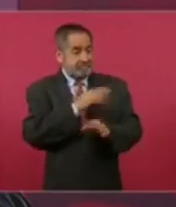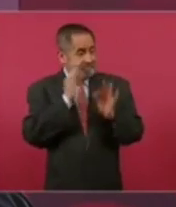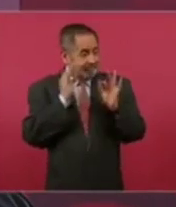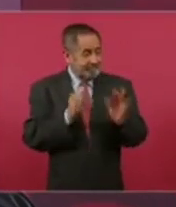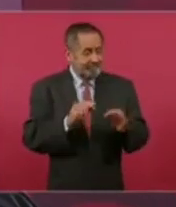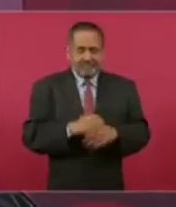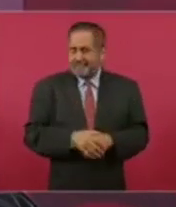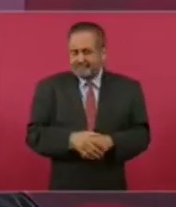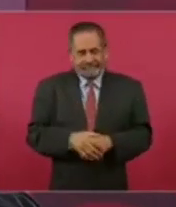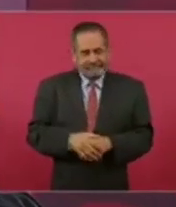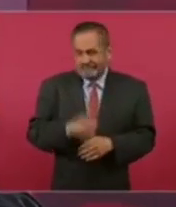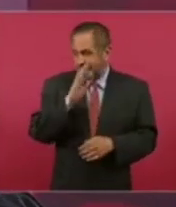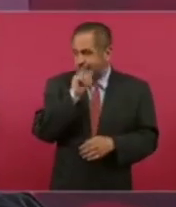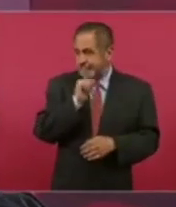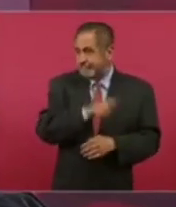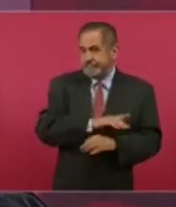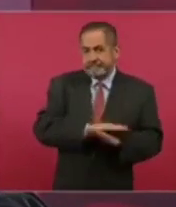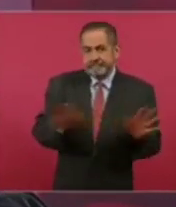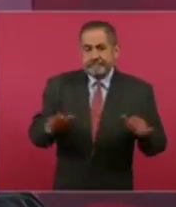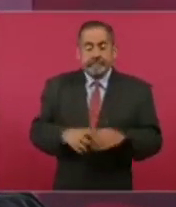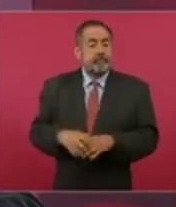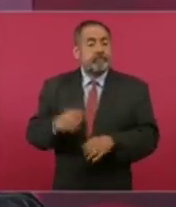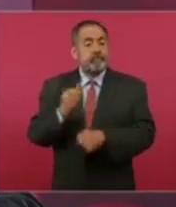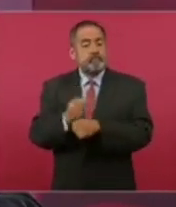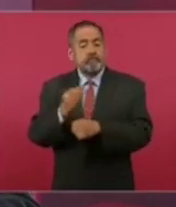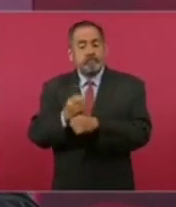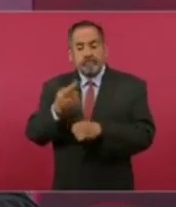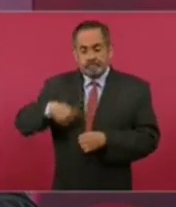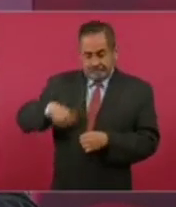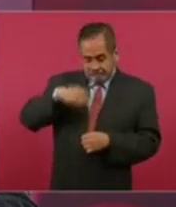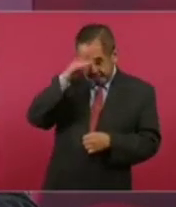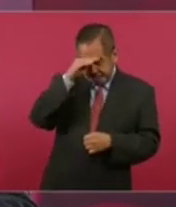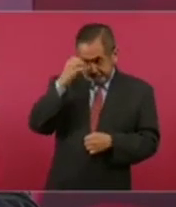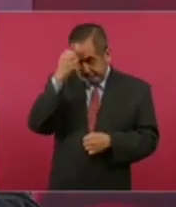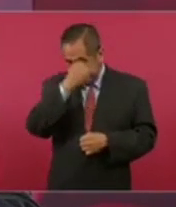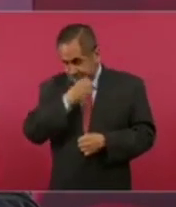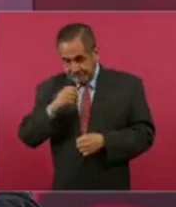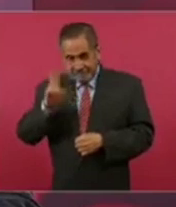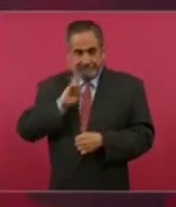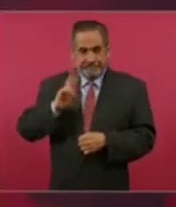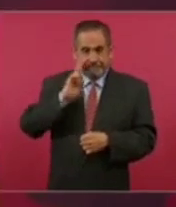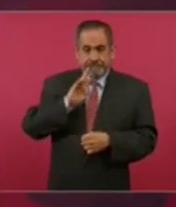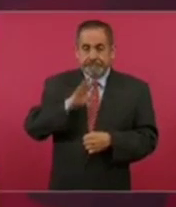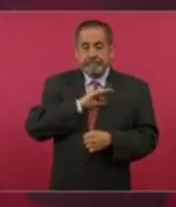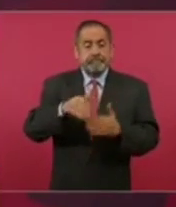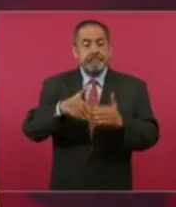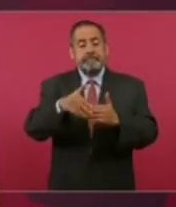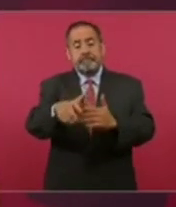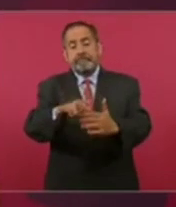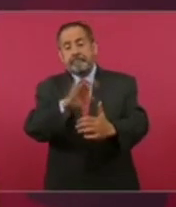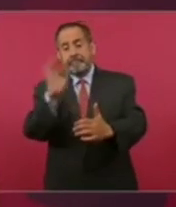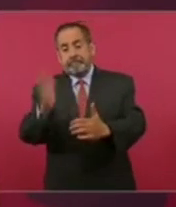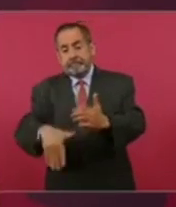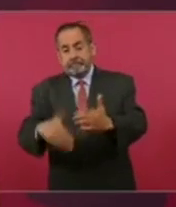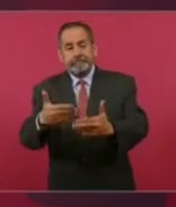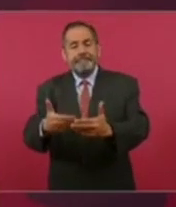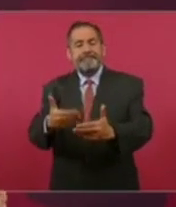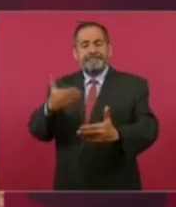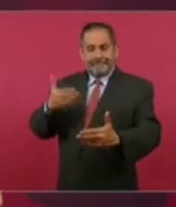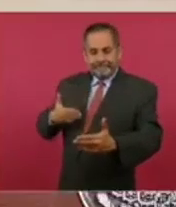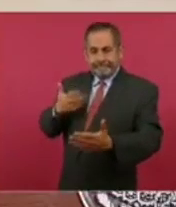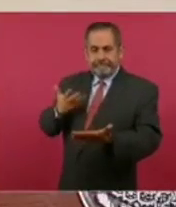Estamos haciendo un análisis para ver si podemos, antes de terminar, enviar una